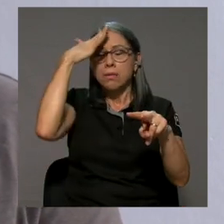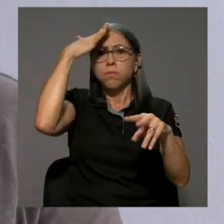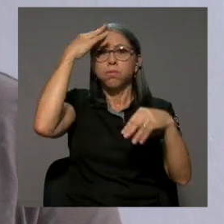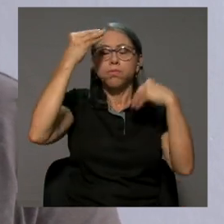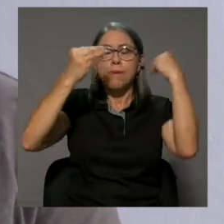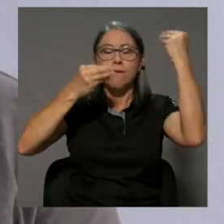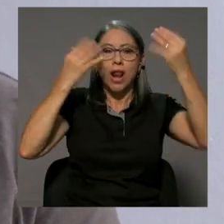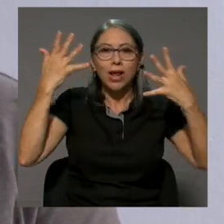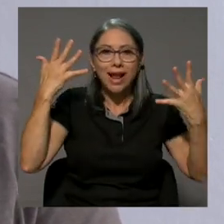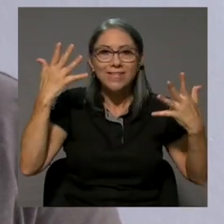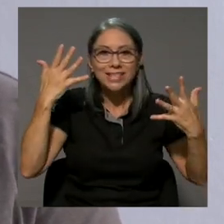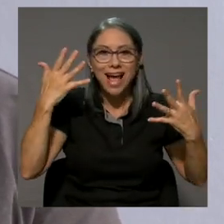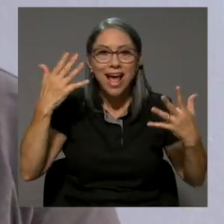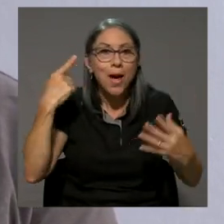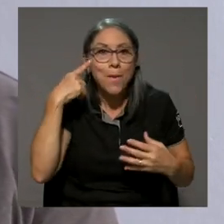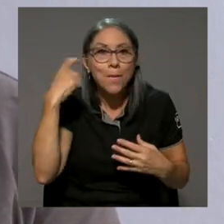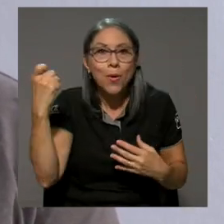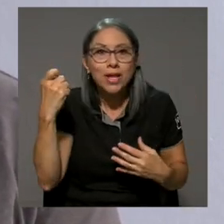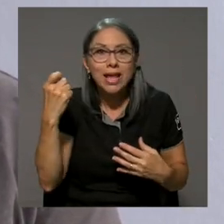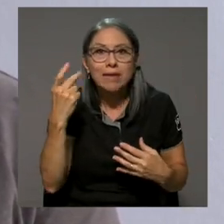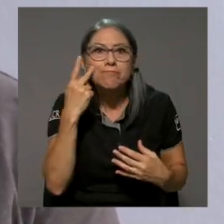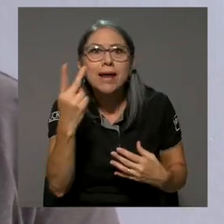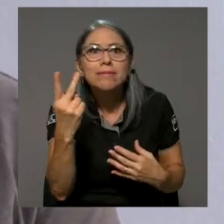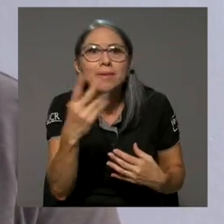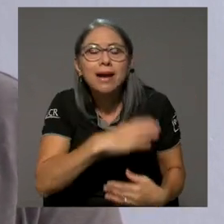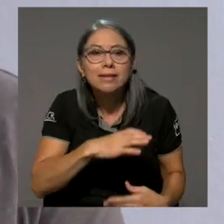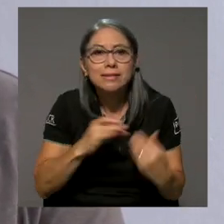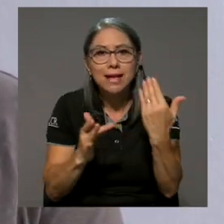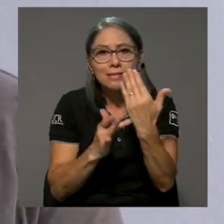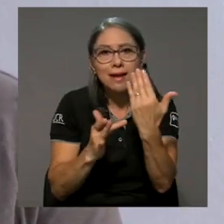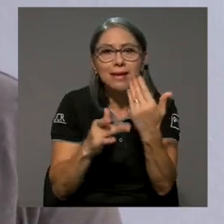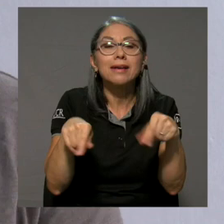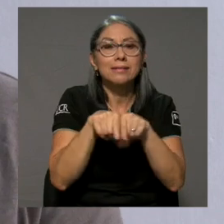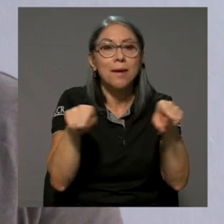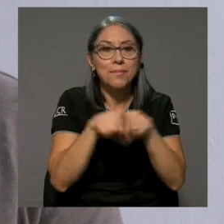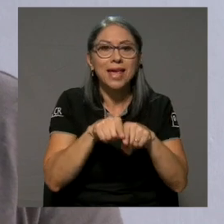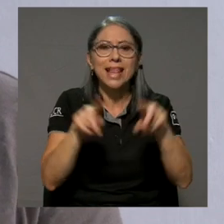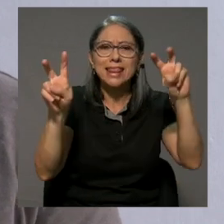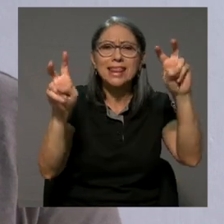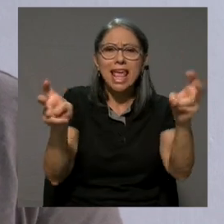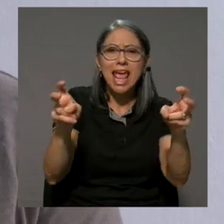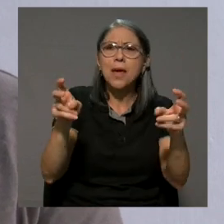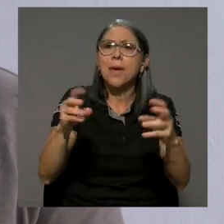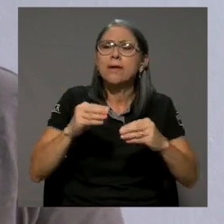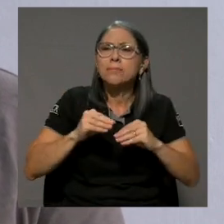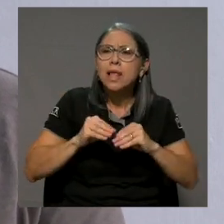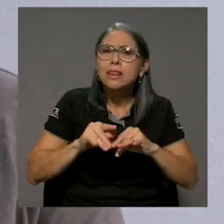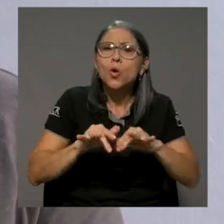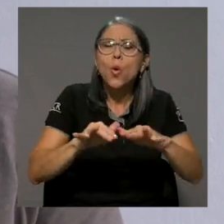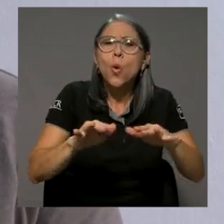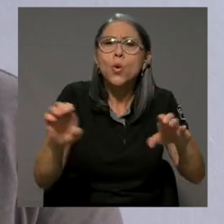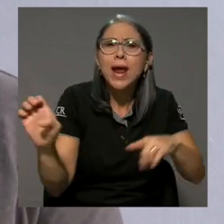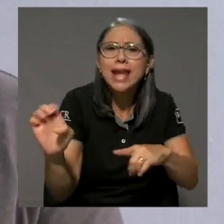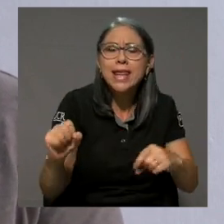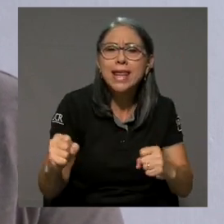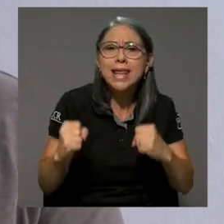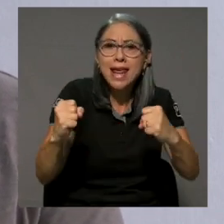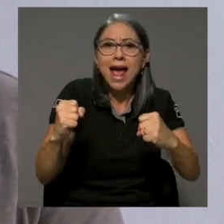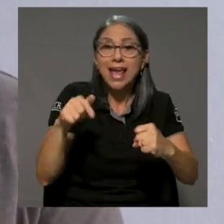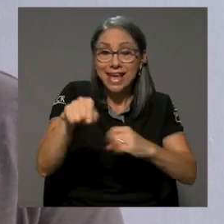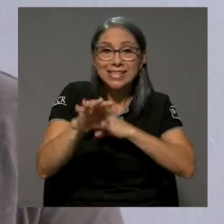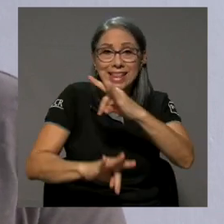Y tanto por cómo se hizo técnicamente, como el tema y el tono y la energía. Ese tipo de